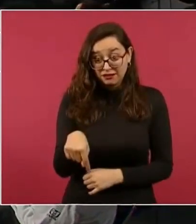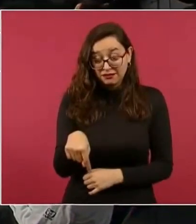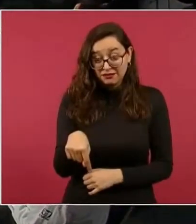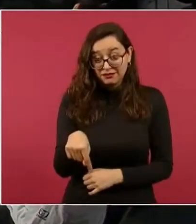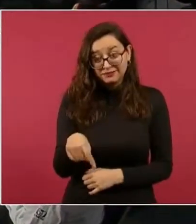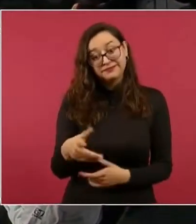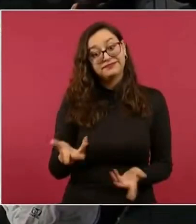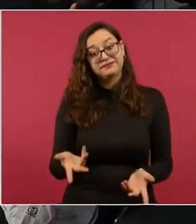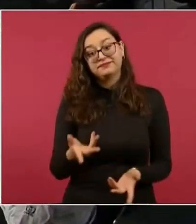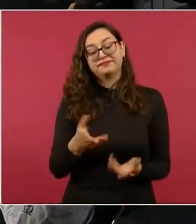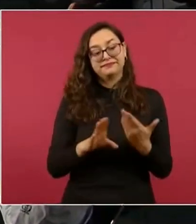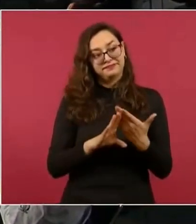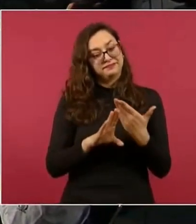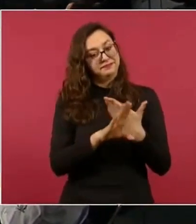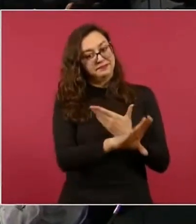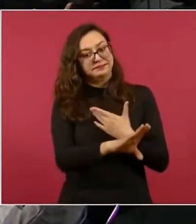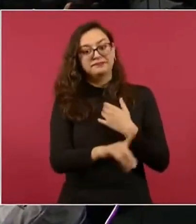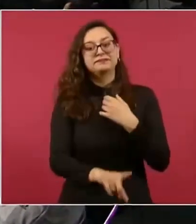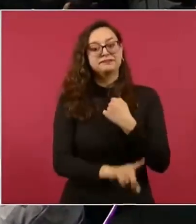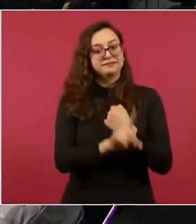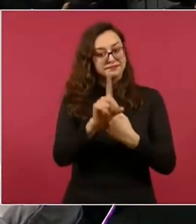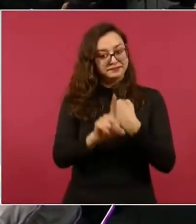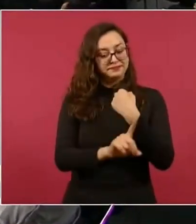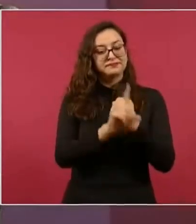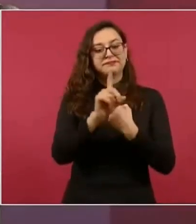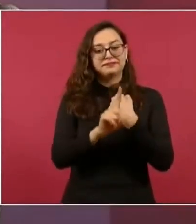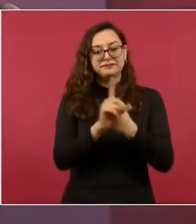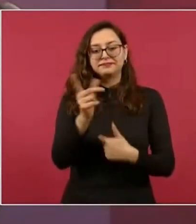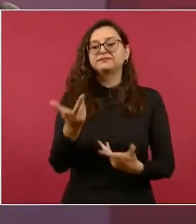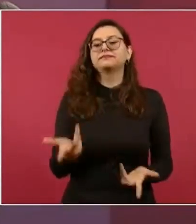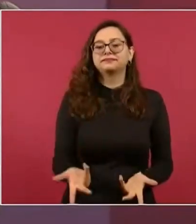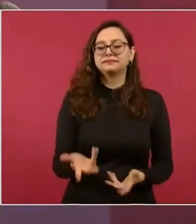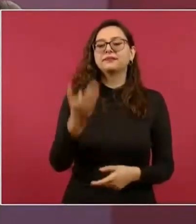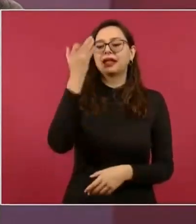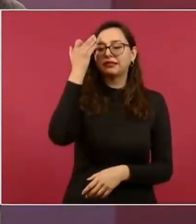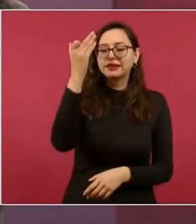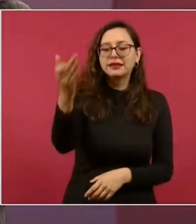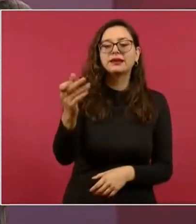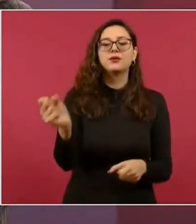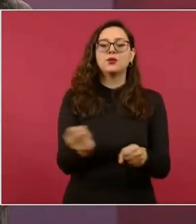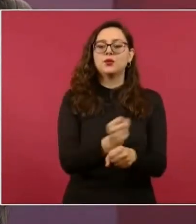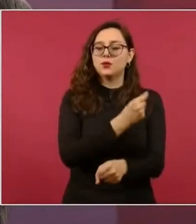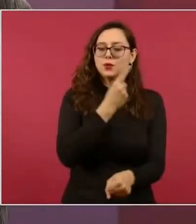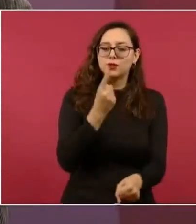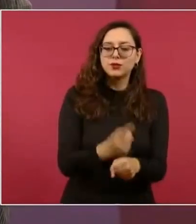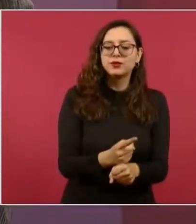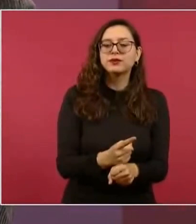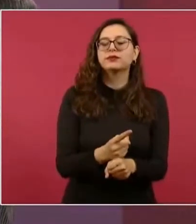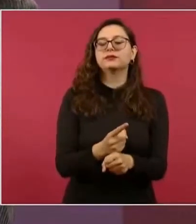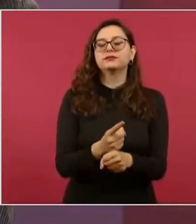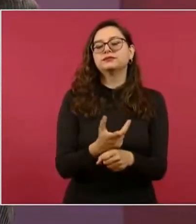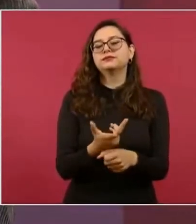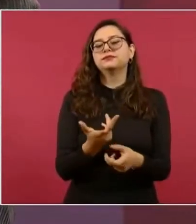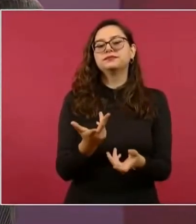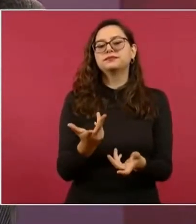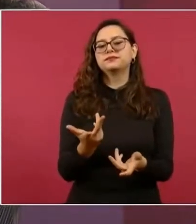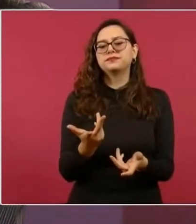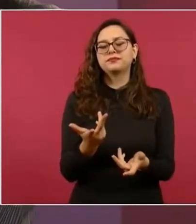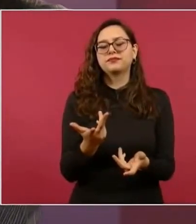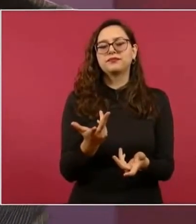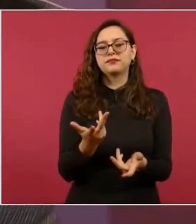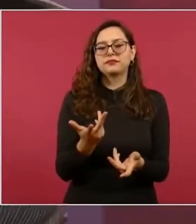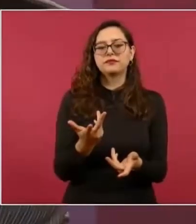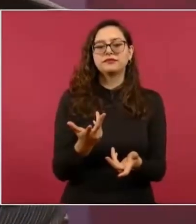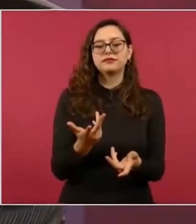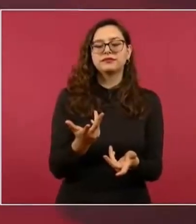Sí, sí, sí, tiempo y oportunidades y no hemos